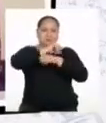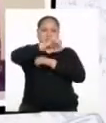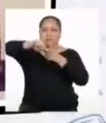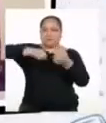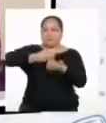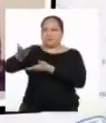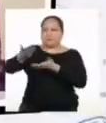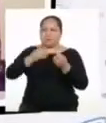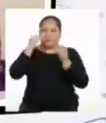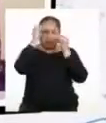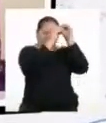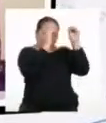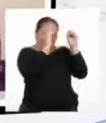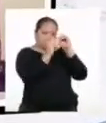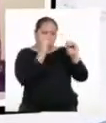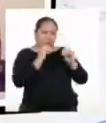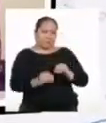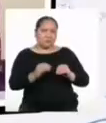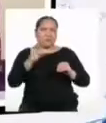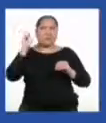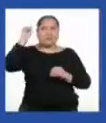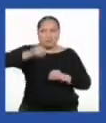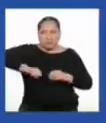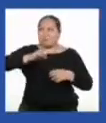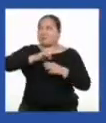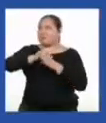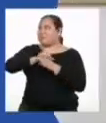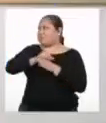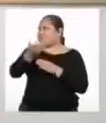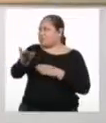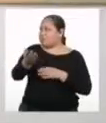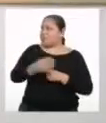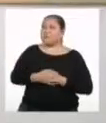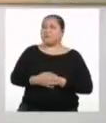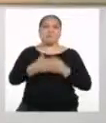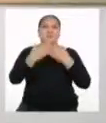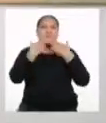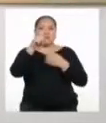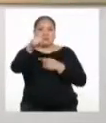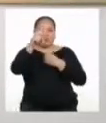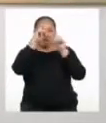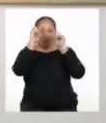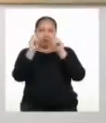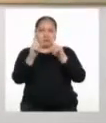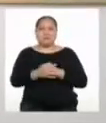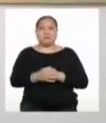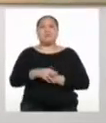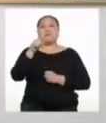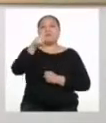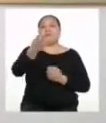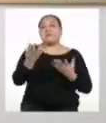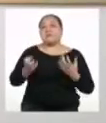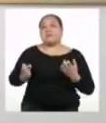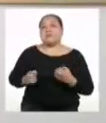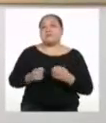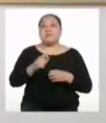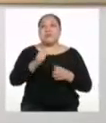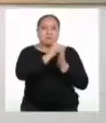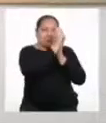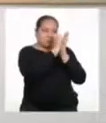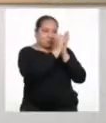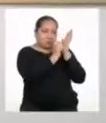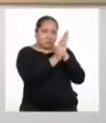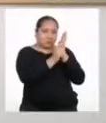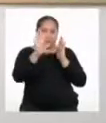convivencia que proponemos se pongan en práctica? Gracias por tu pregunta. Si lo que deseas es hacer un